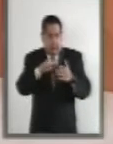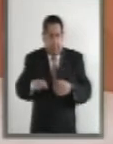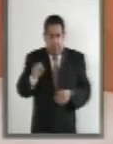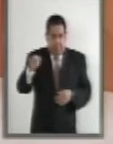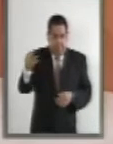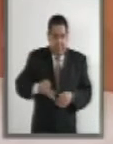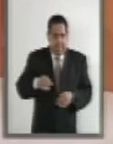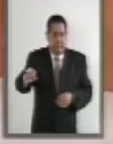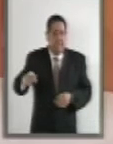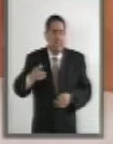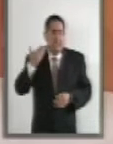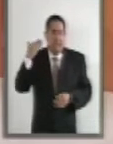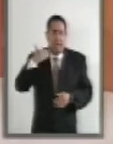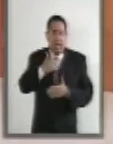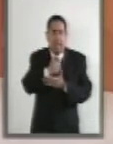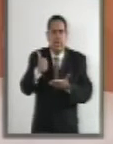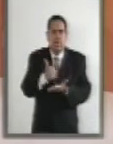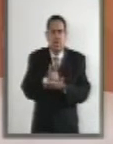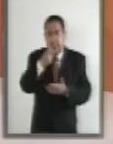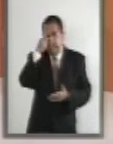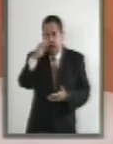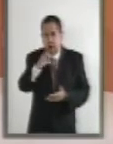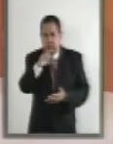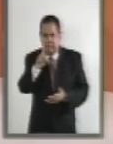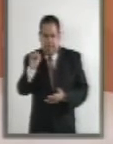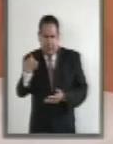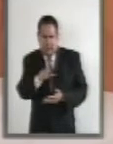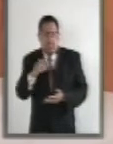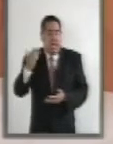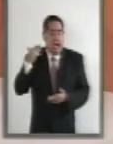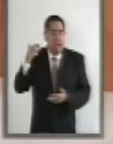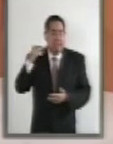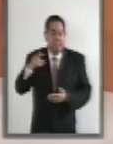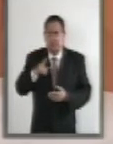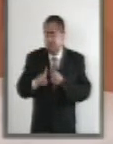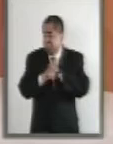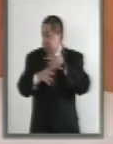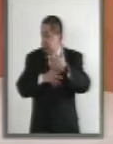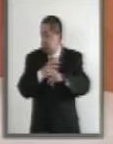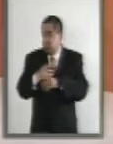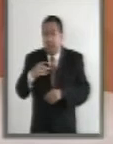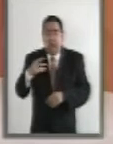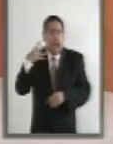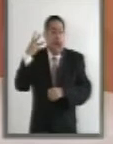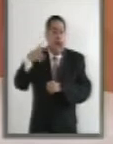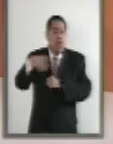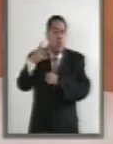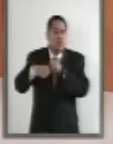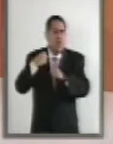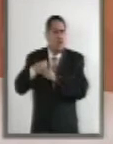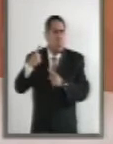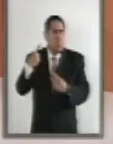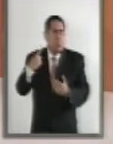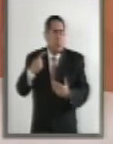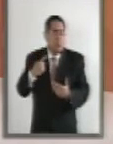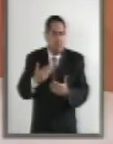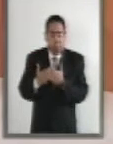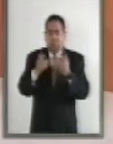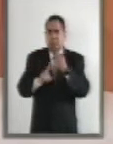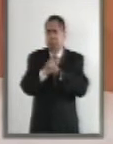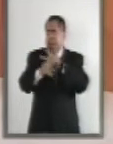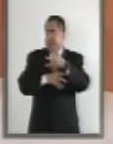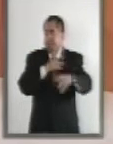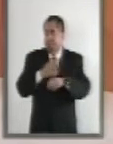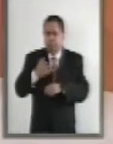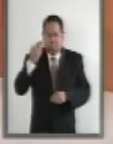México tuvo su peor crisis ambiental en los últimos 14 años, entre el 12 y el 16 de marzo